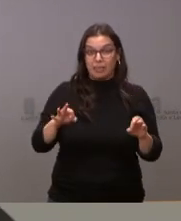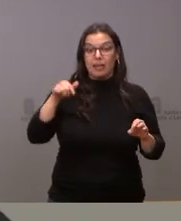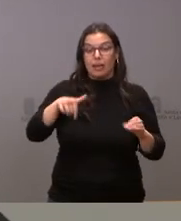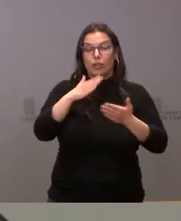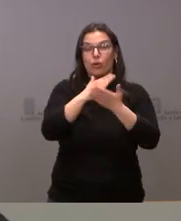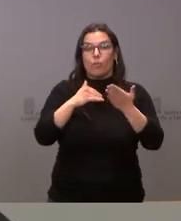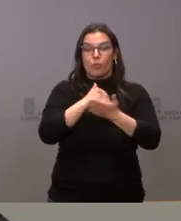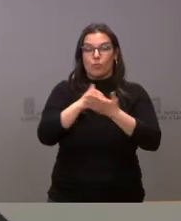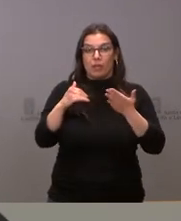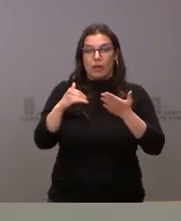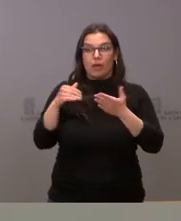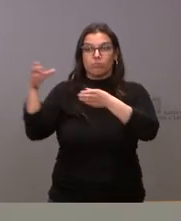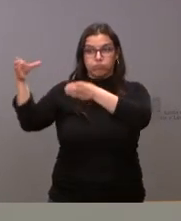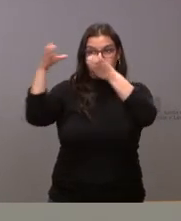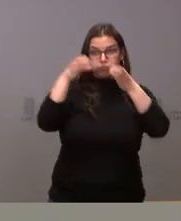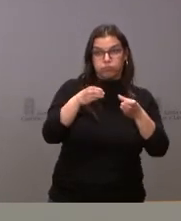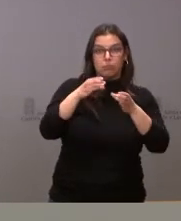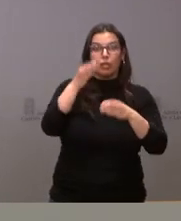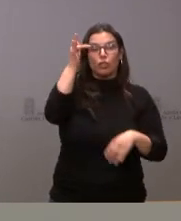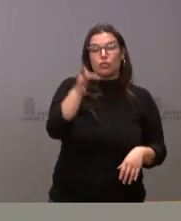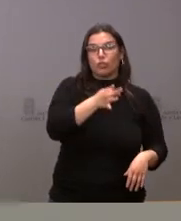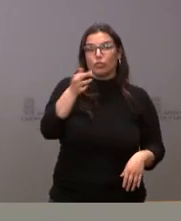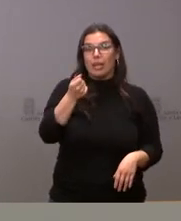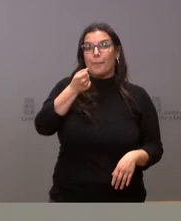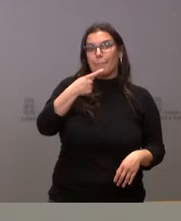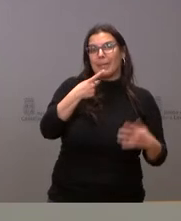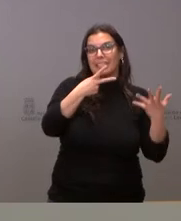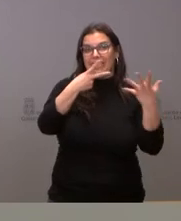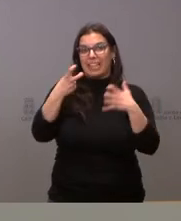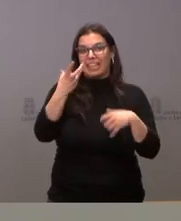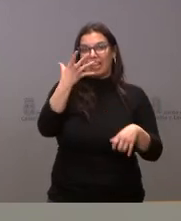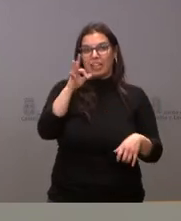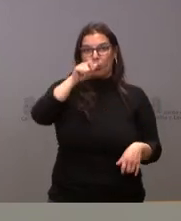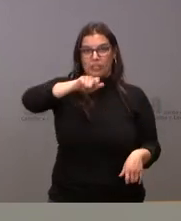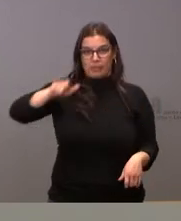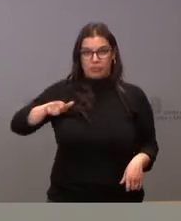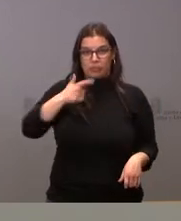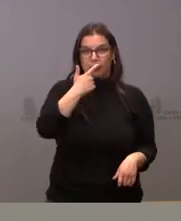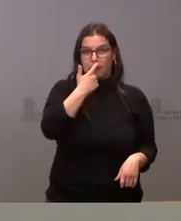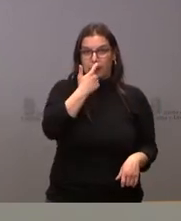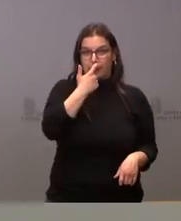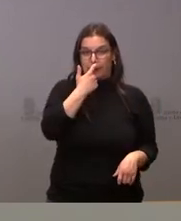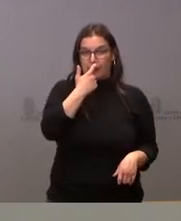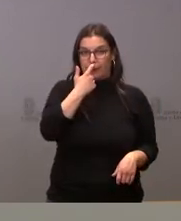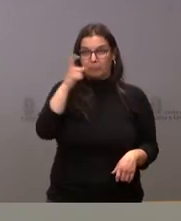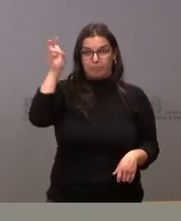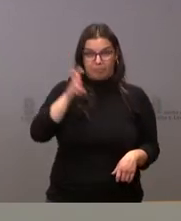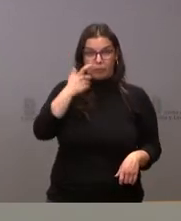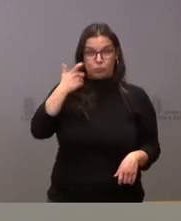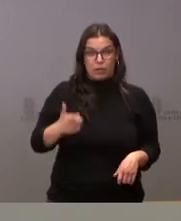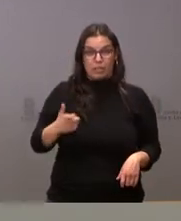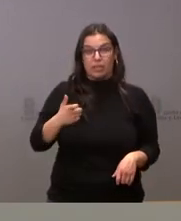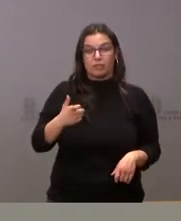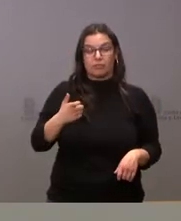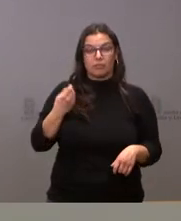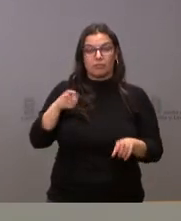comunidad autónoma un total de 1.750 personas procedentes de Ucrania como